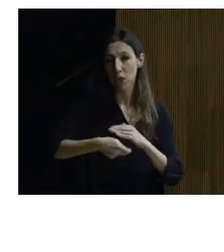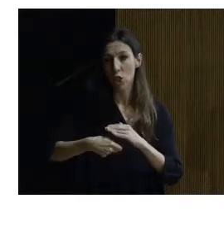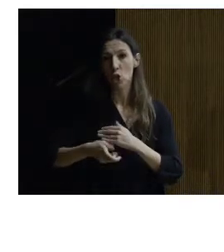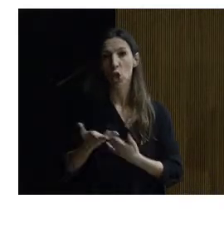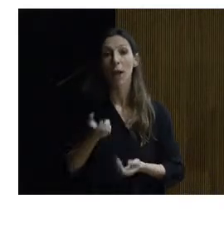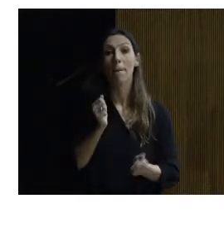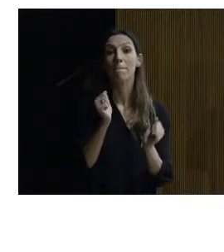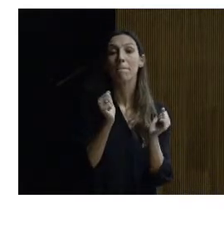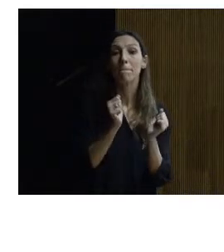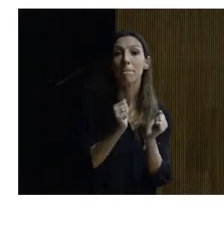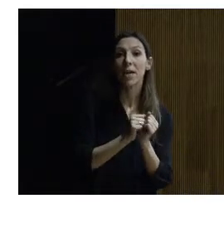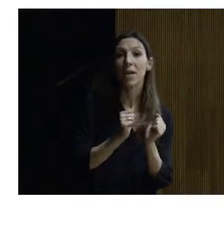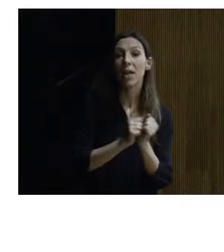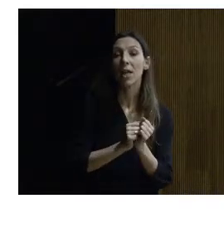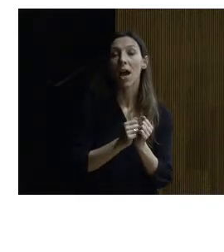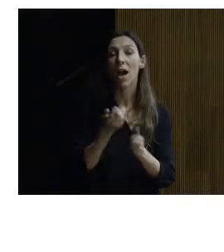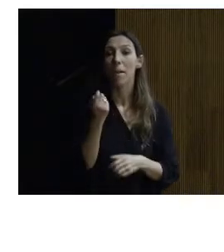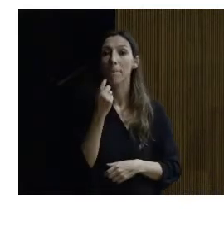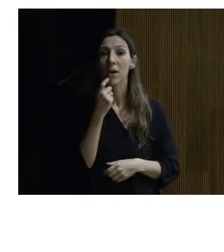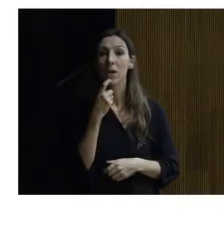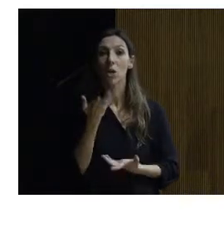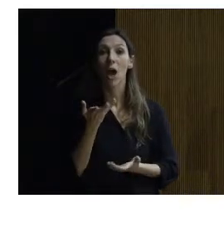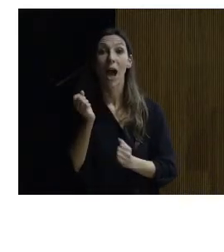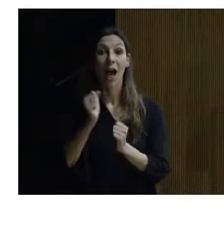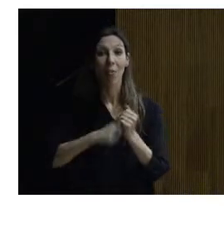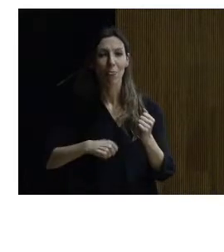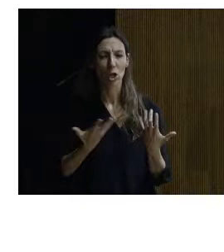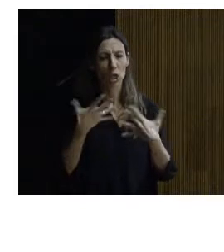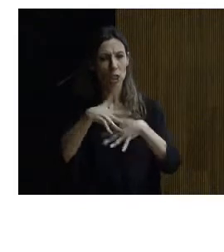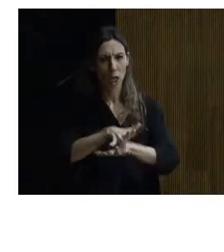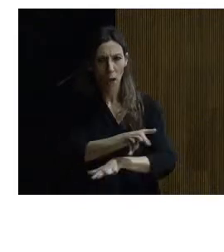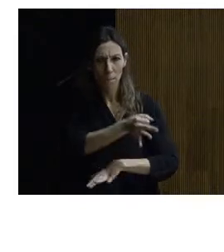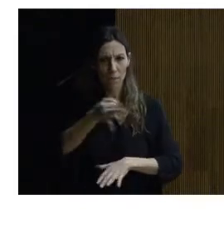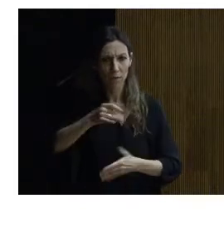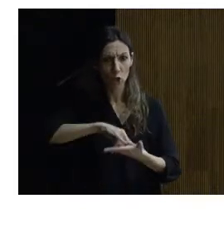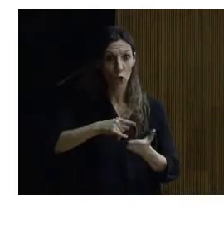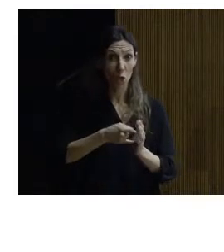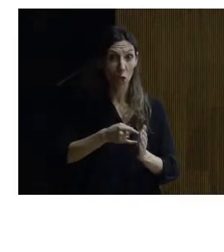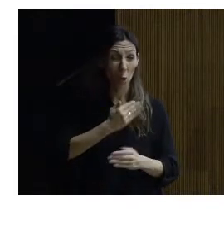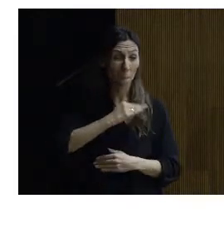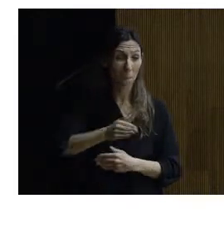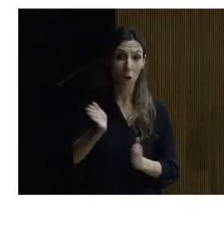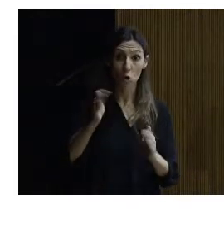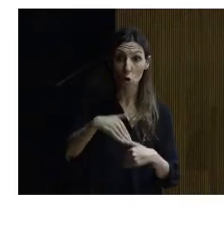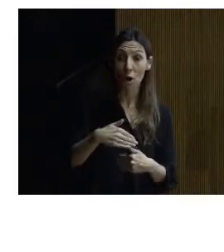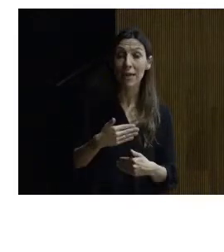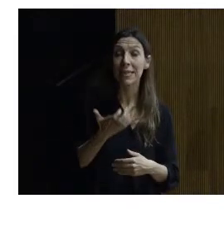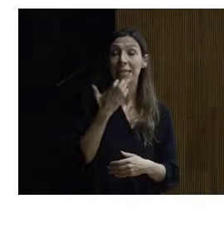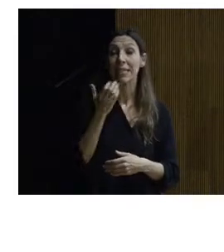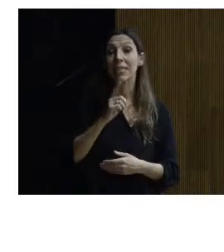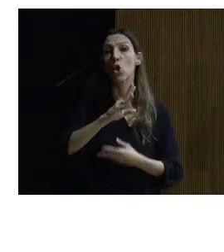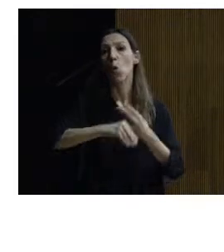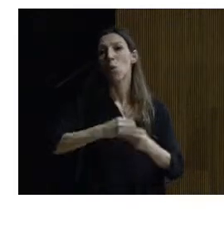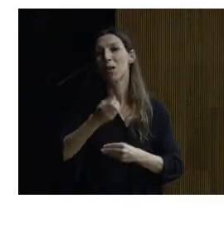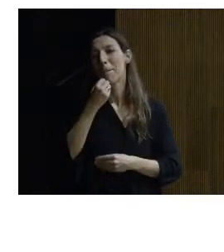vidrio y acero perfectamente integrado con lo cual yo creo que no hay una solución mala sino mal utilizada de todas maneras este es un